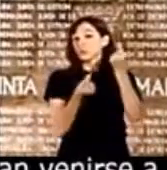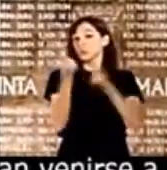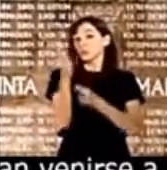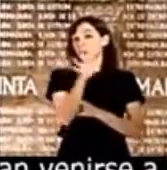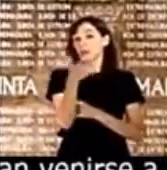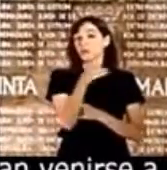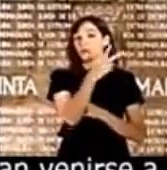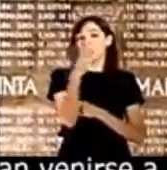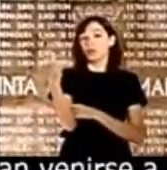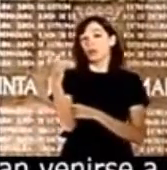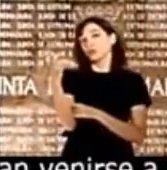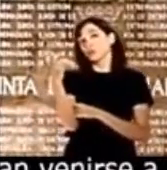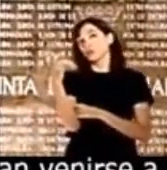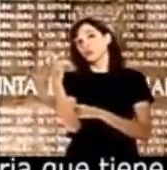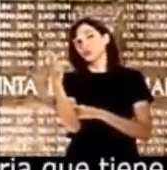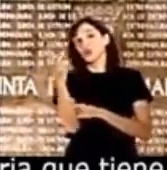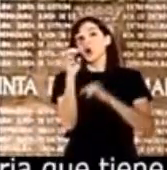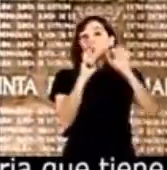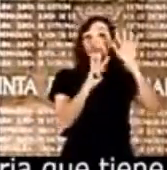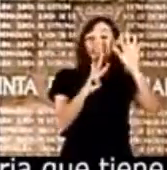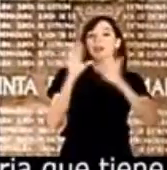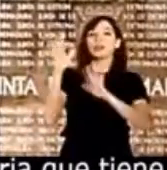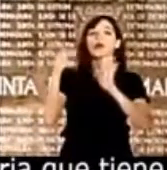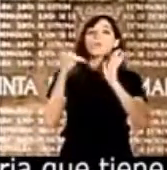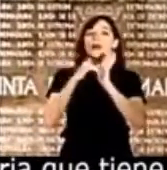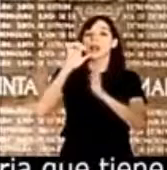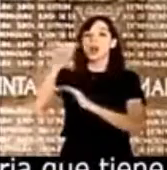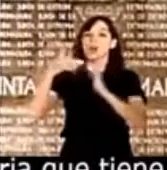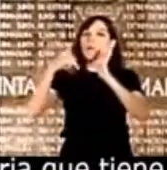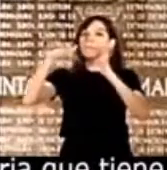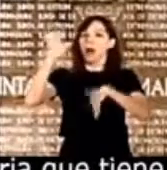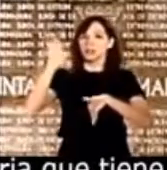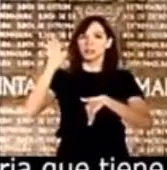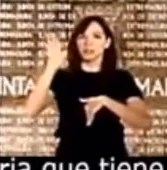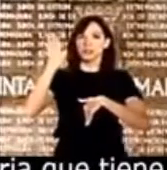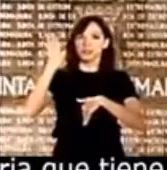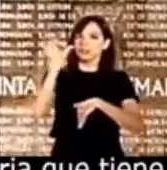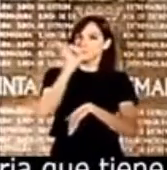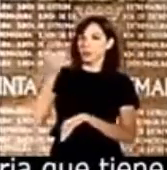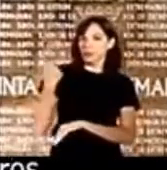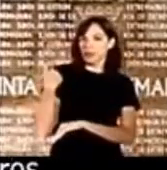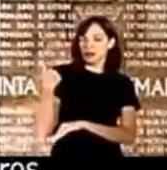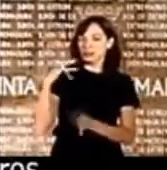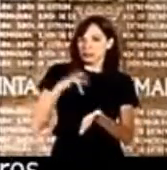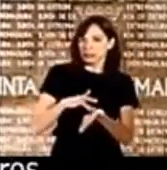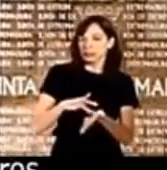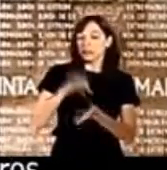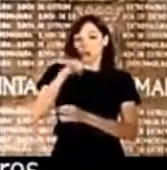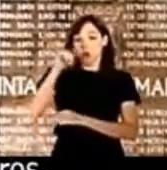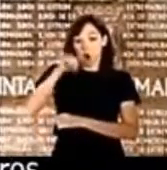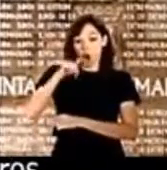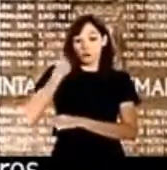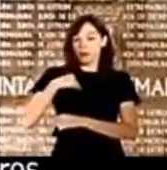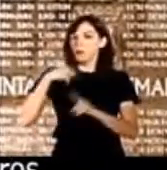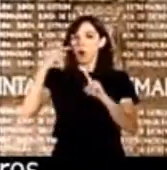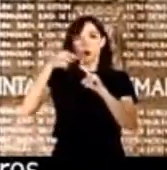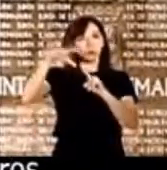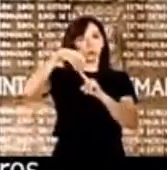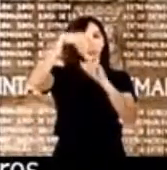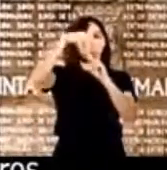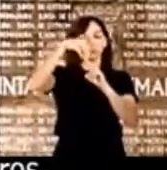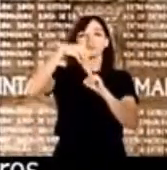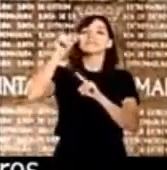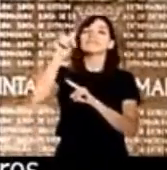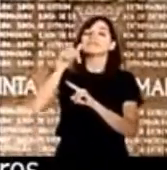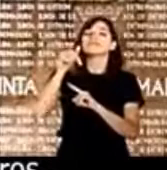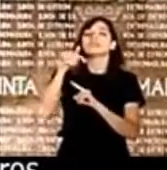más de 285.000 euros, hoy convocamos con el mismo objetivo ayudas destinadas a